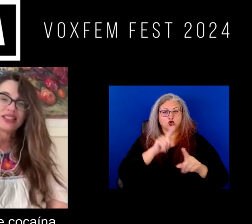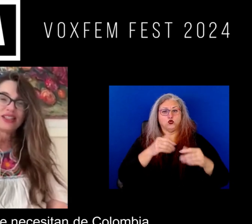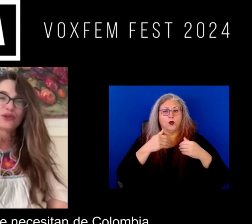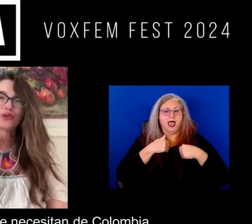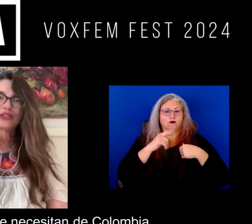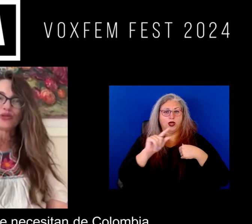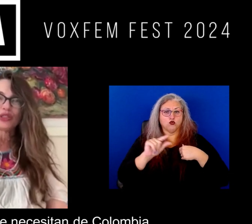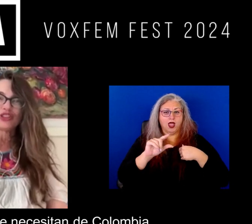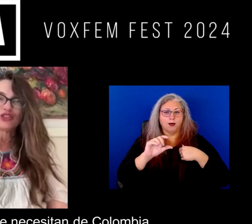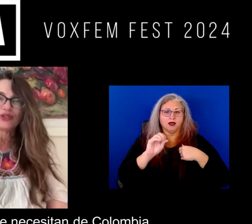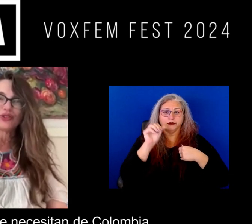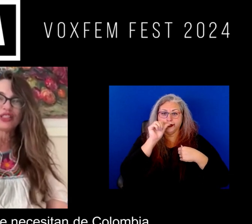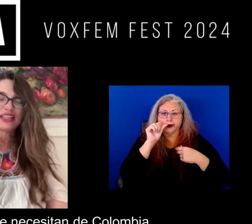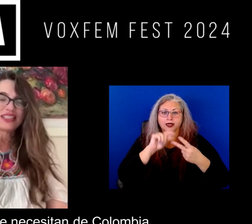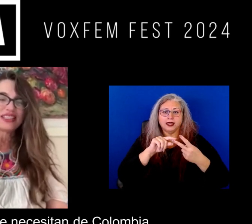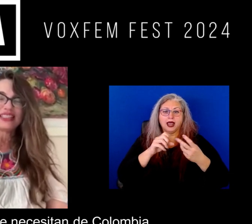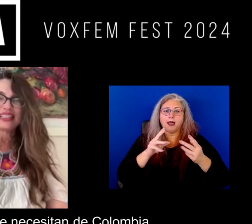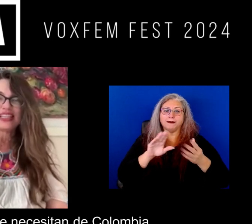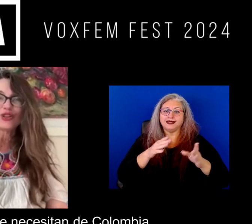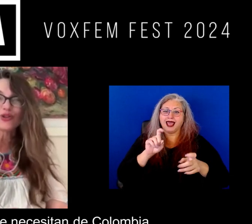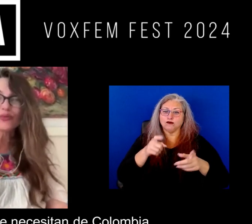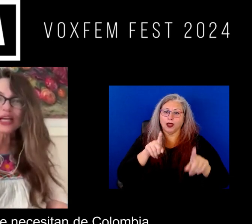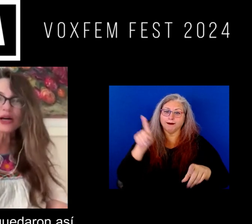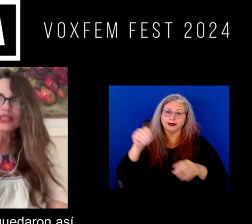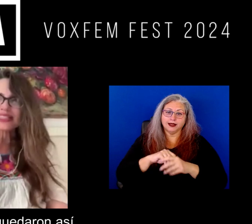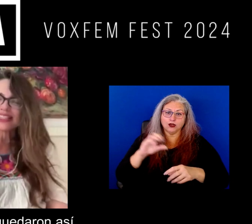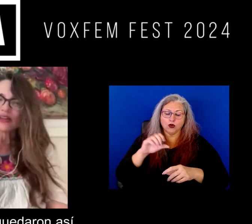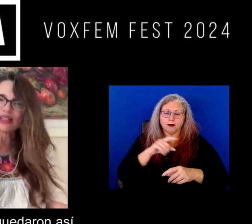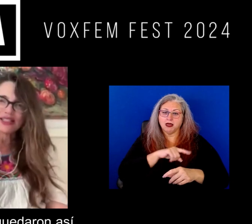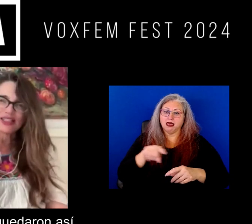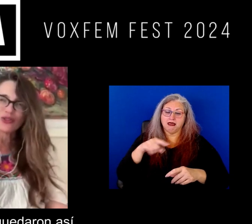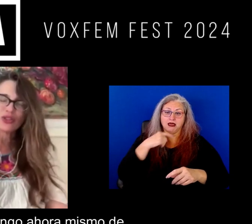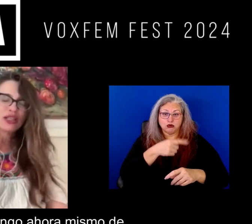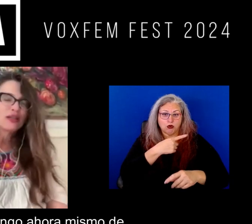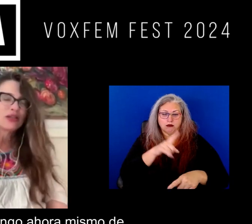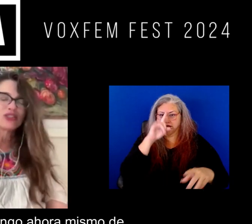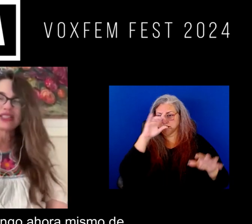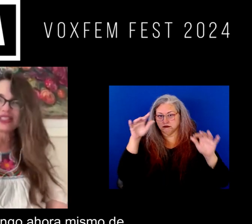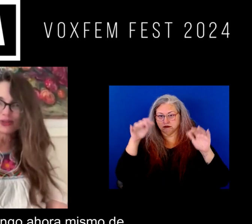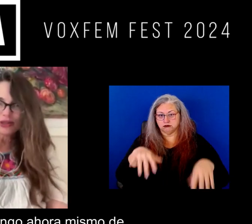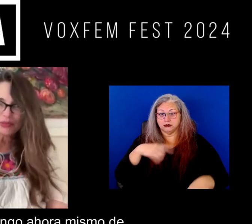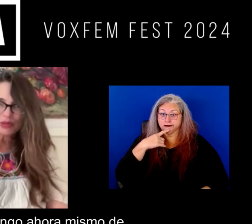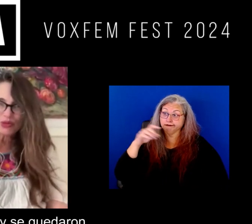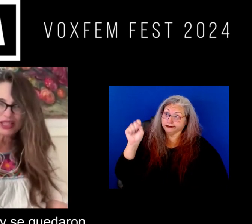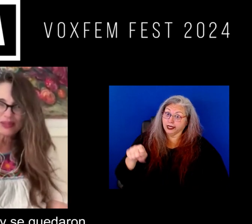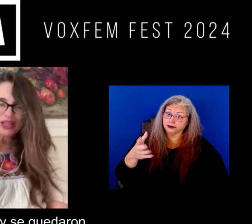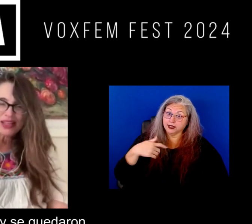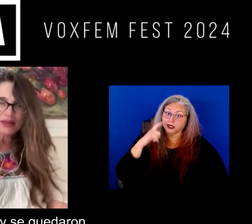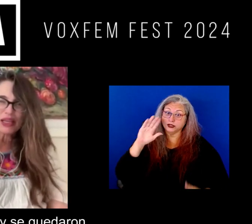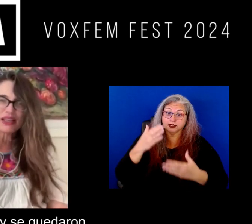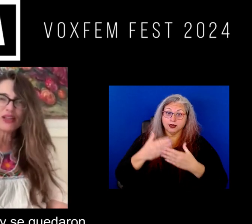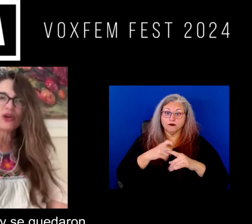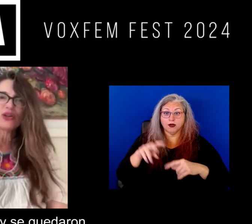o cuántos muertos se necesitan de Colombia o de y se quedaron así ¿no? digo sí, sí yo vengo ahora mismo de